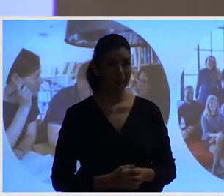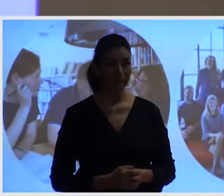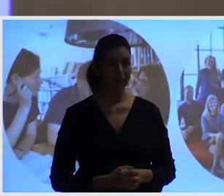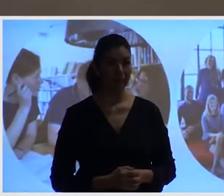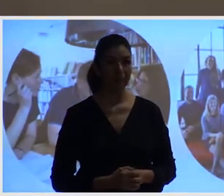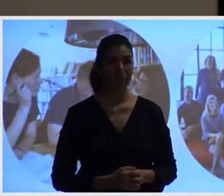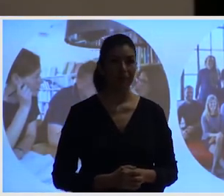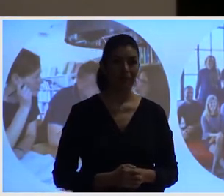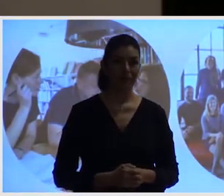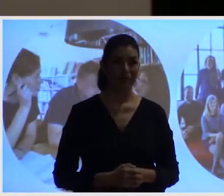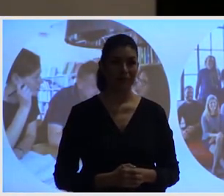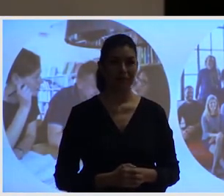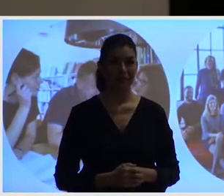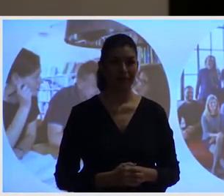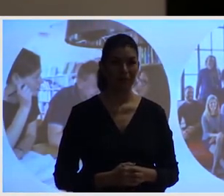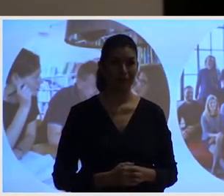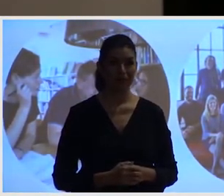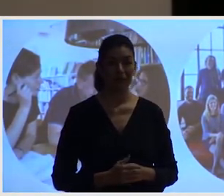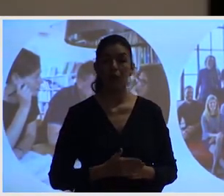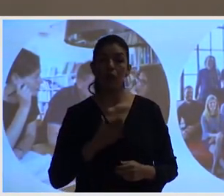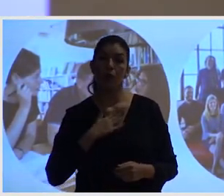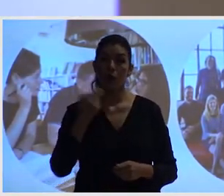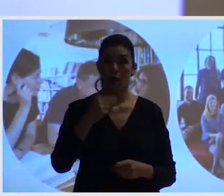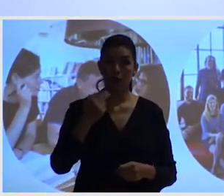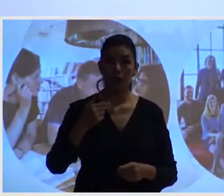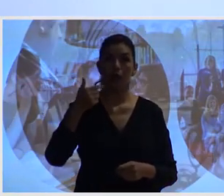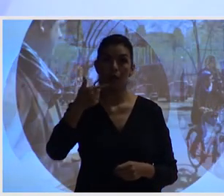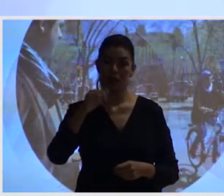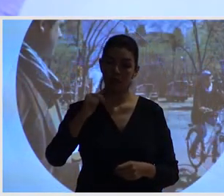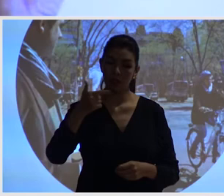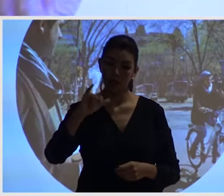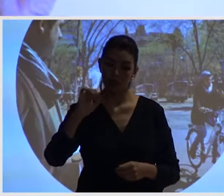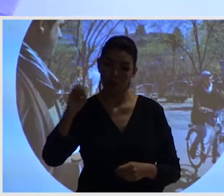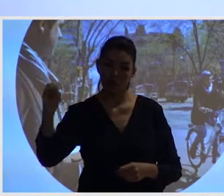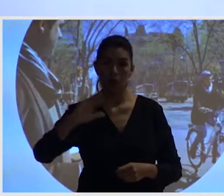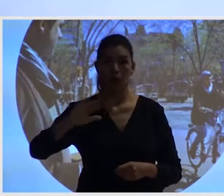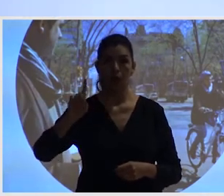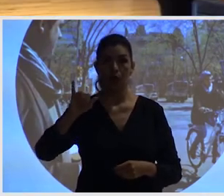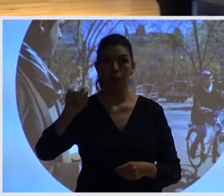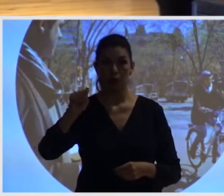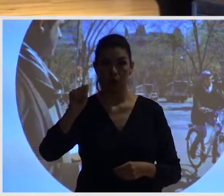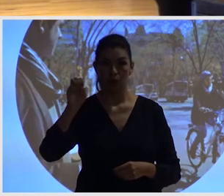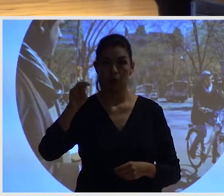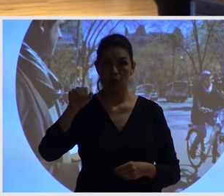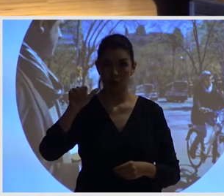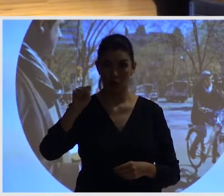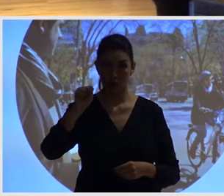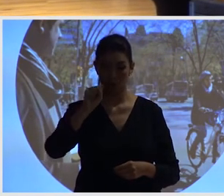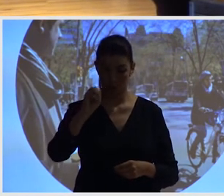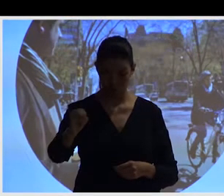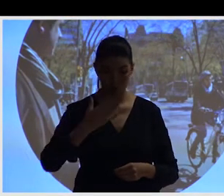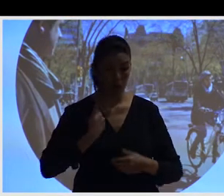Entonces, yo soy Gigo Vitomaso, diseñador urbano, trabajo para una oficina que se llama